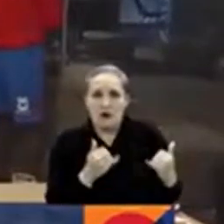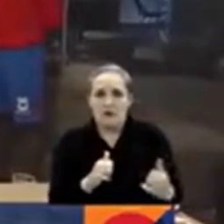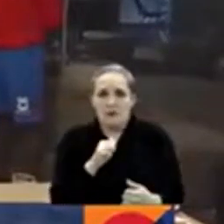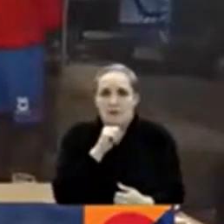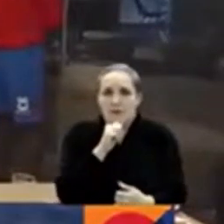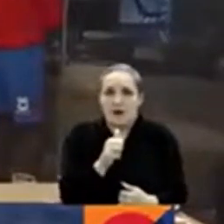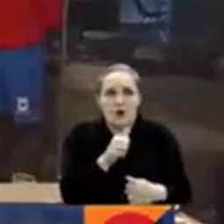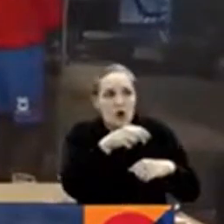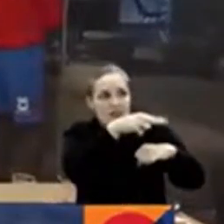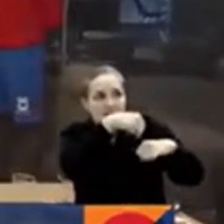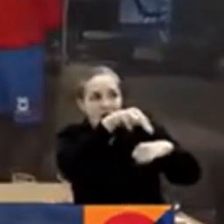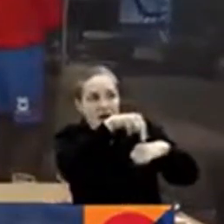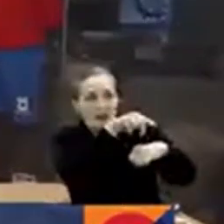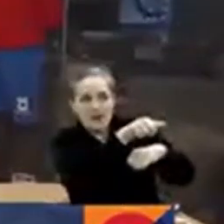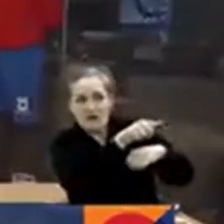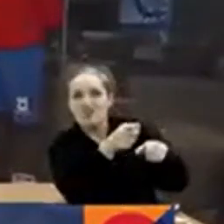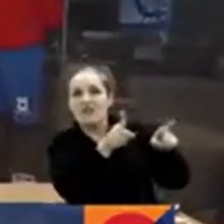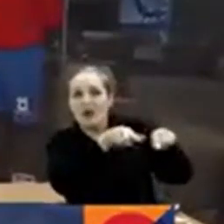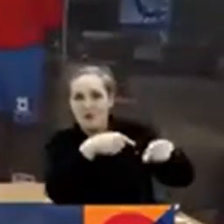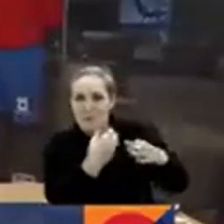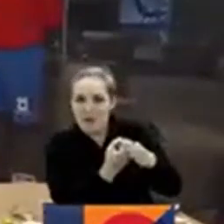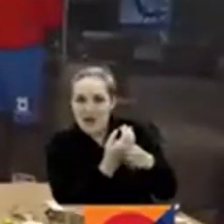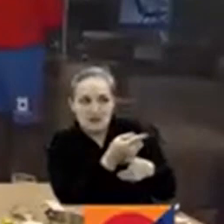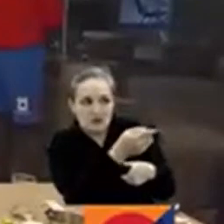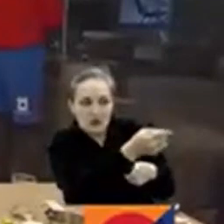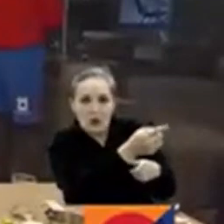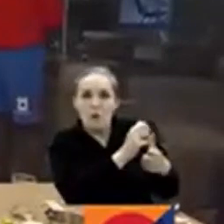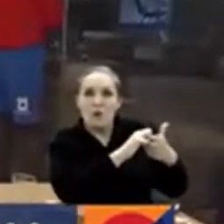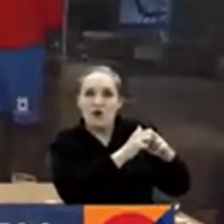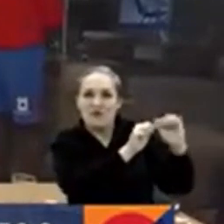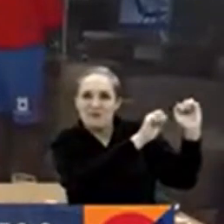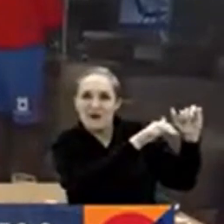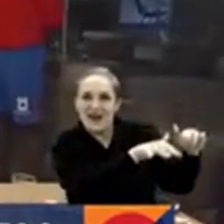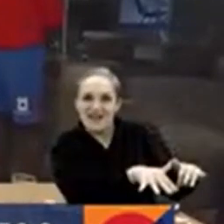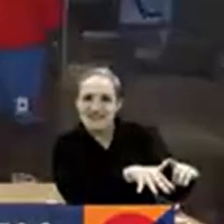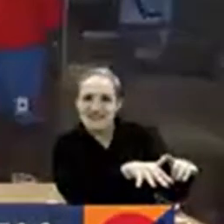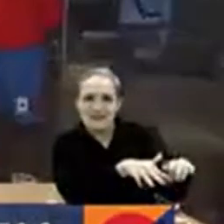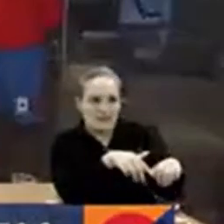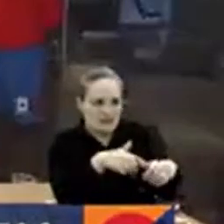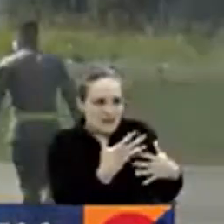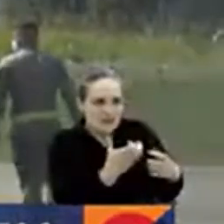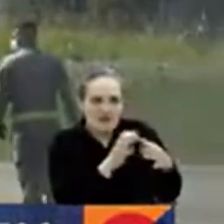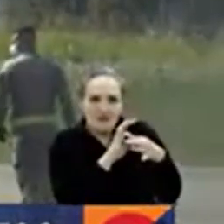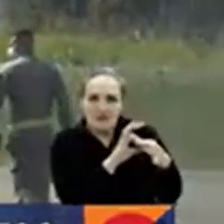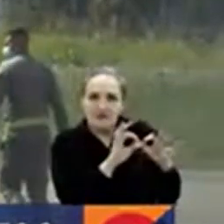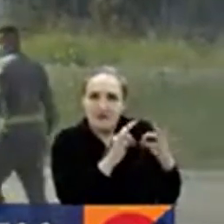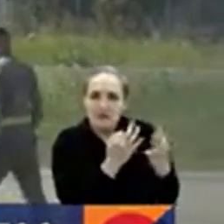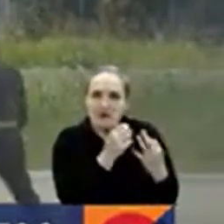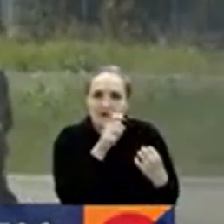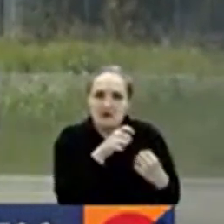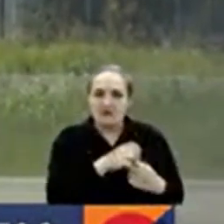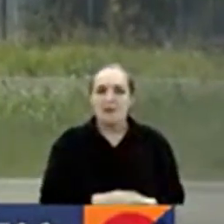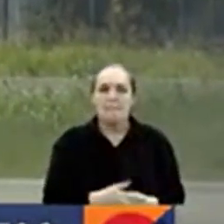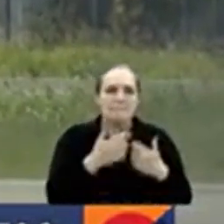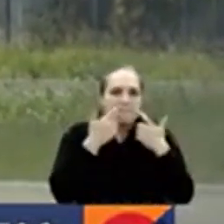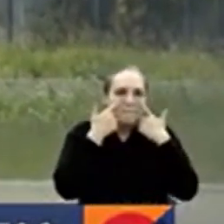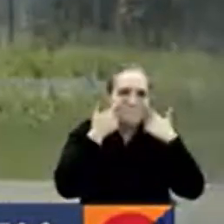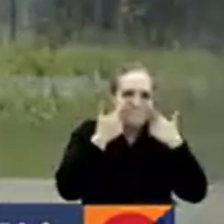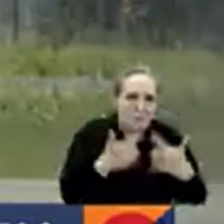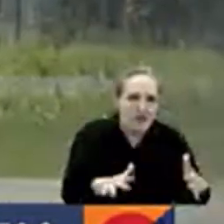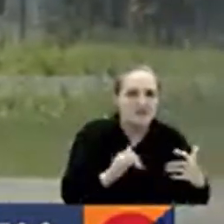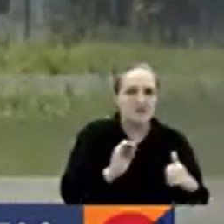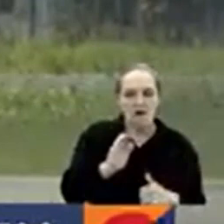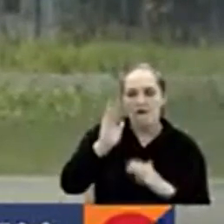Nariño se vive también un problema de aislamiento por lo de las vías. Queremos estar con ellos. Al parecer, las peticiones fueron